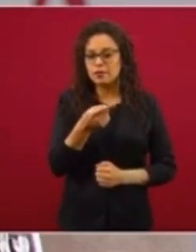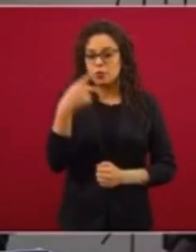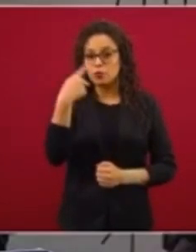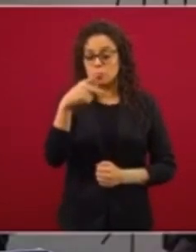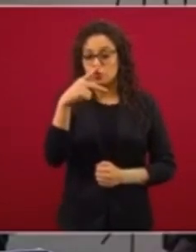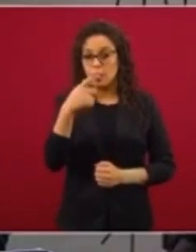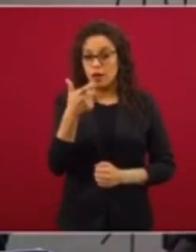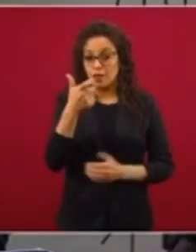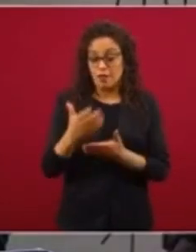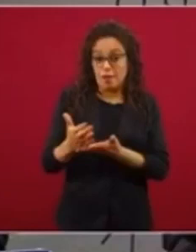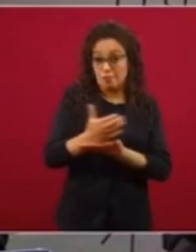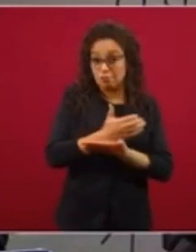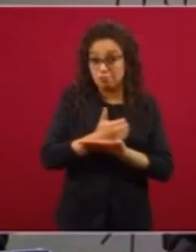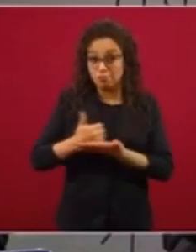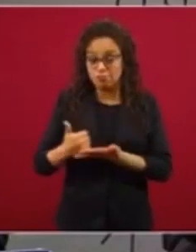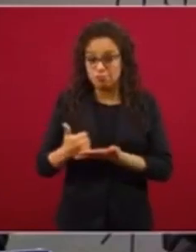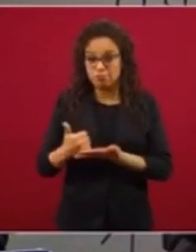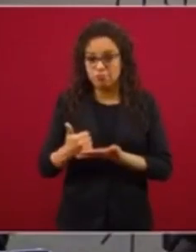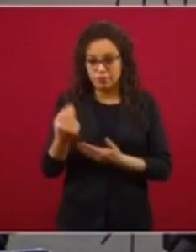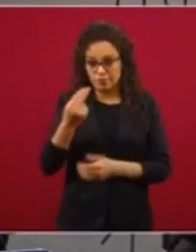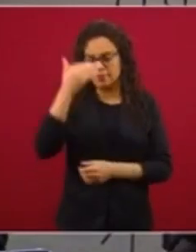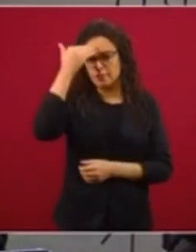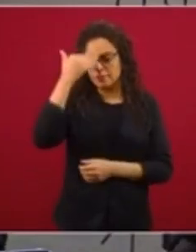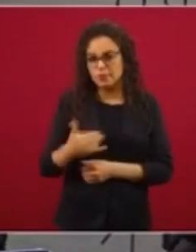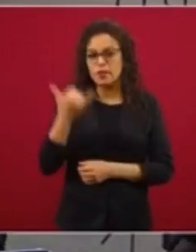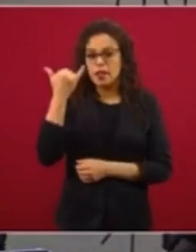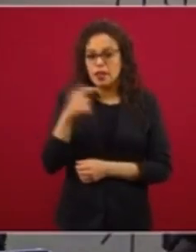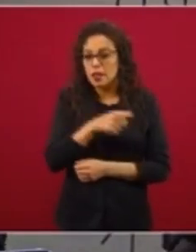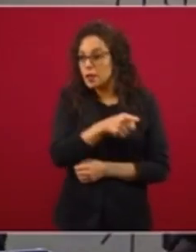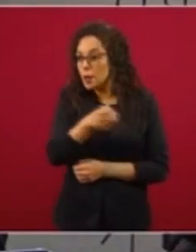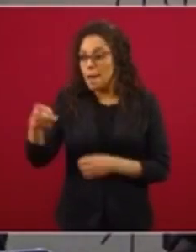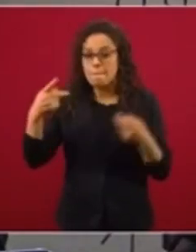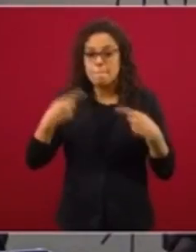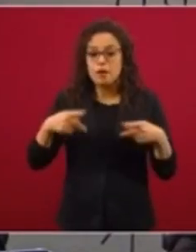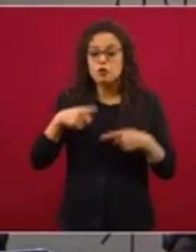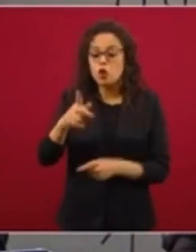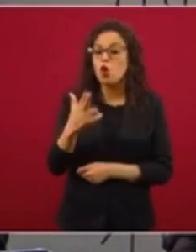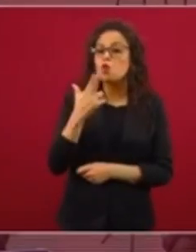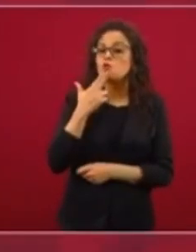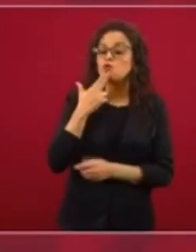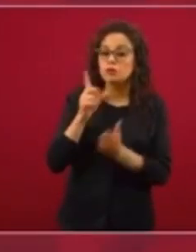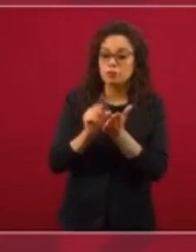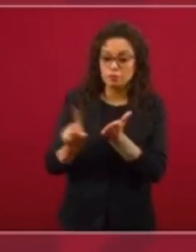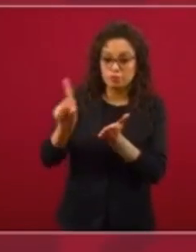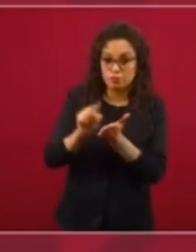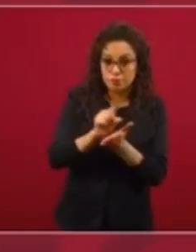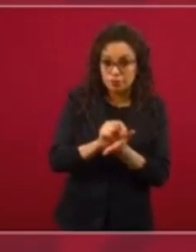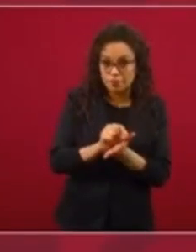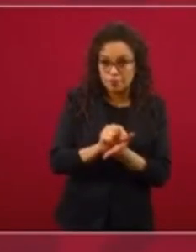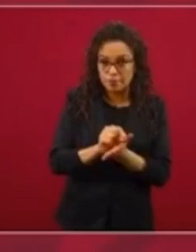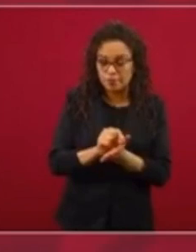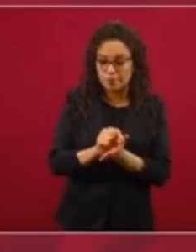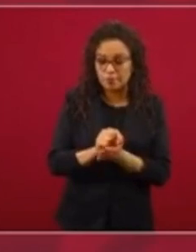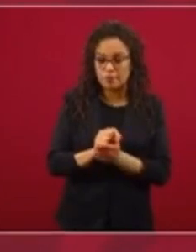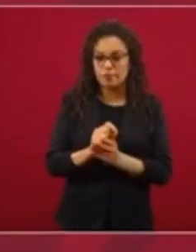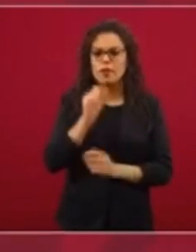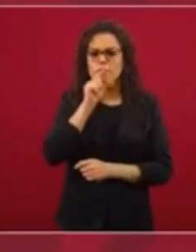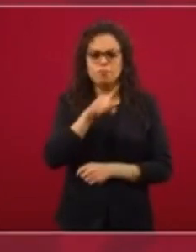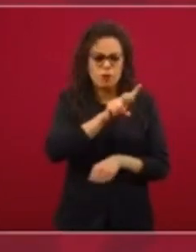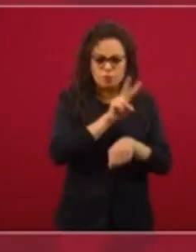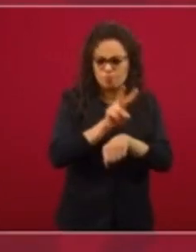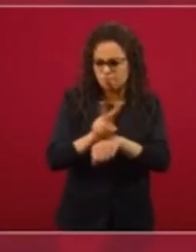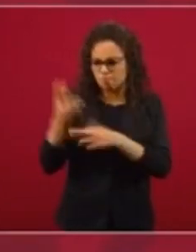sino que señale al usuario o que nos señale a los usuarios, así como verifica cuentas con esa palomita, que también